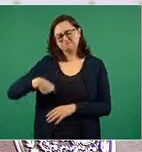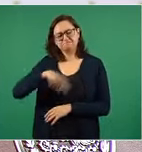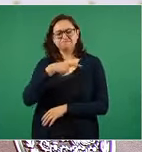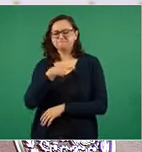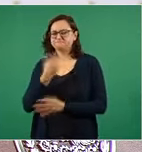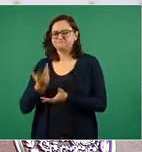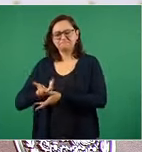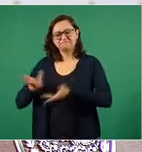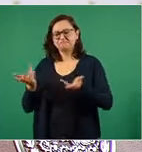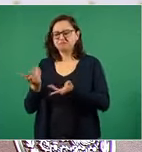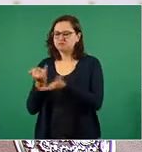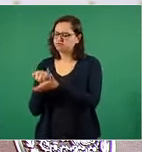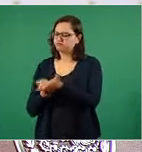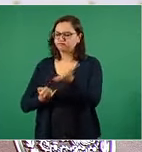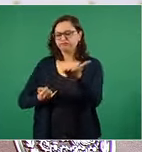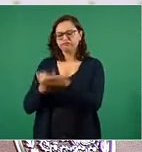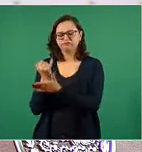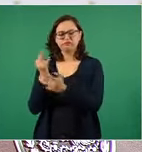tres sentidos.